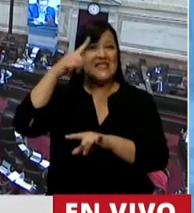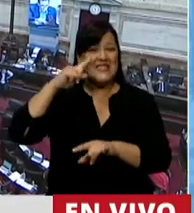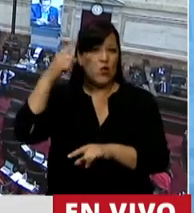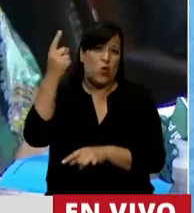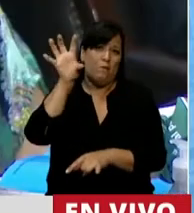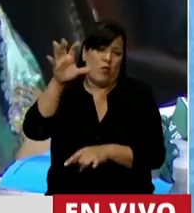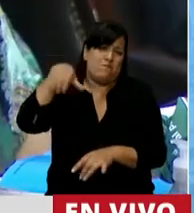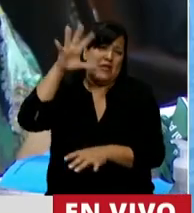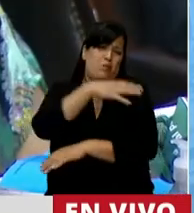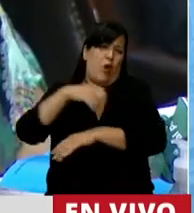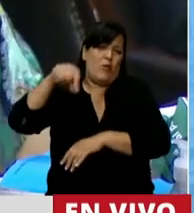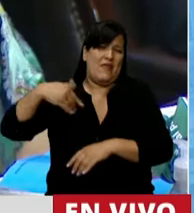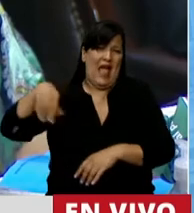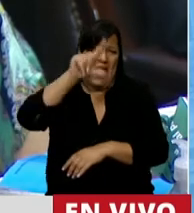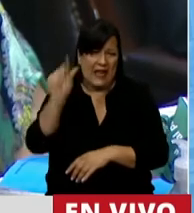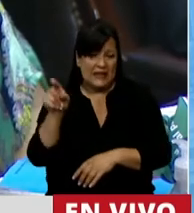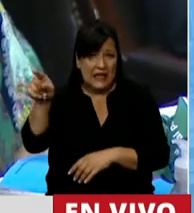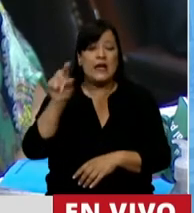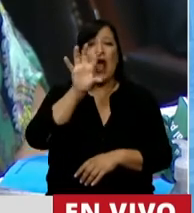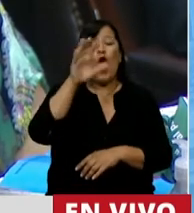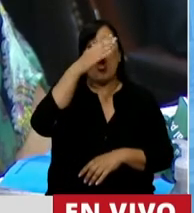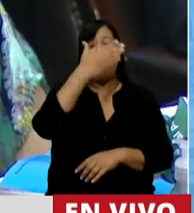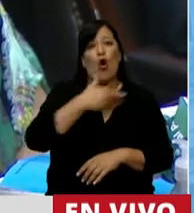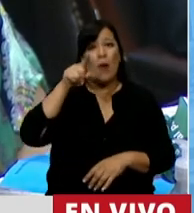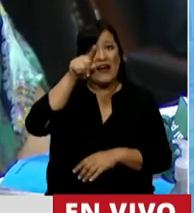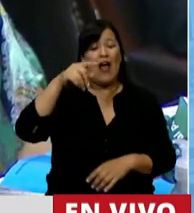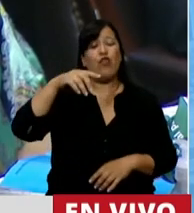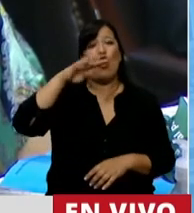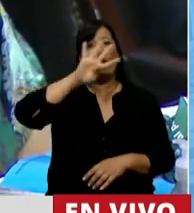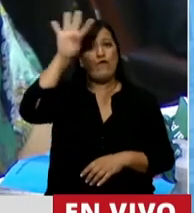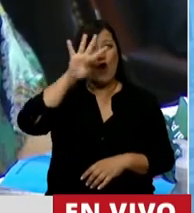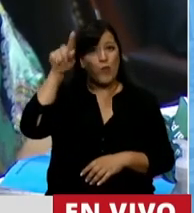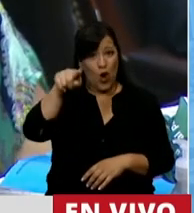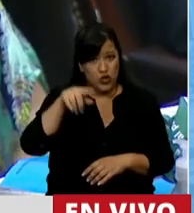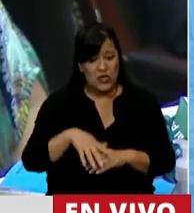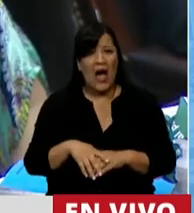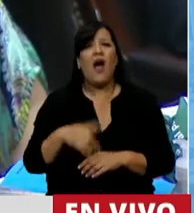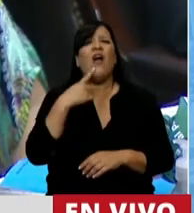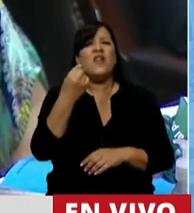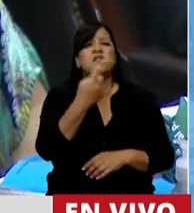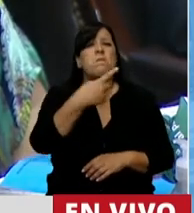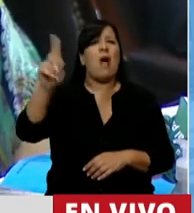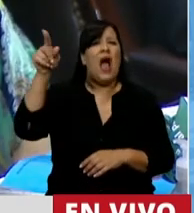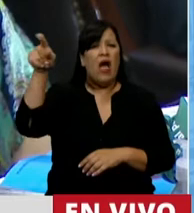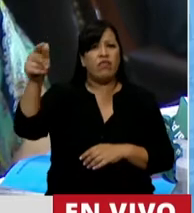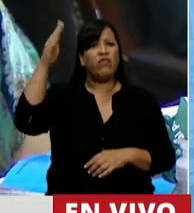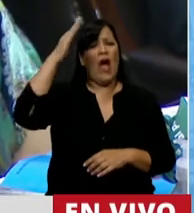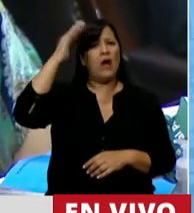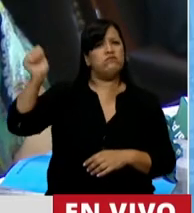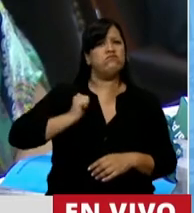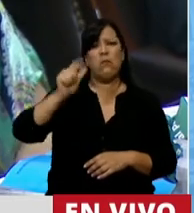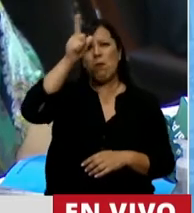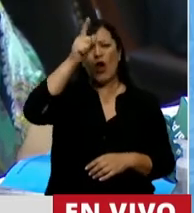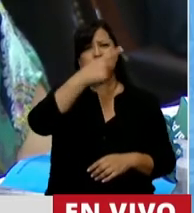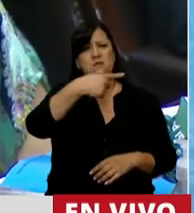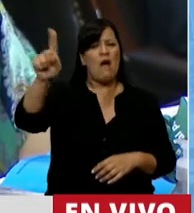pobres de Argentina, el gobernador de Formosa, Insfrán, mandó a la Fuerza de Seguridad